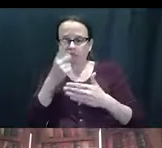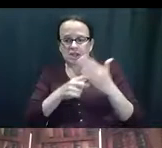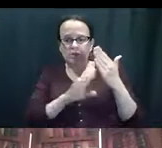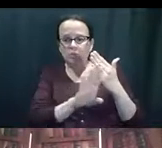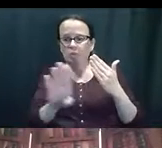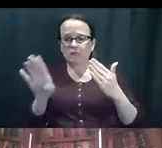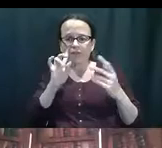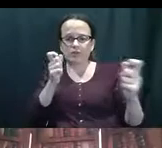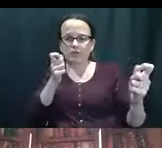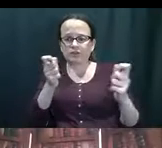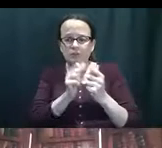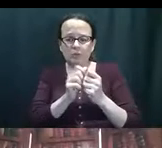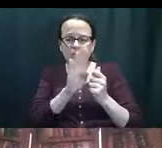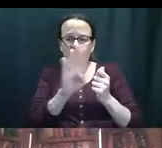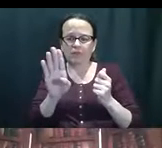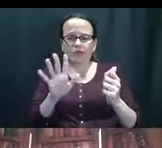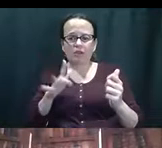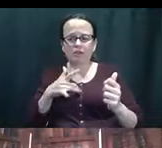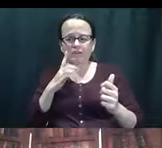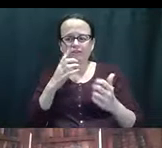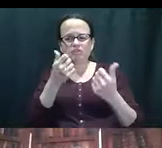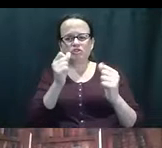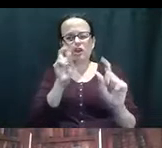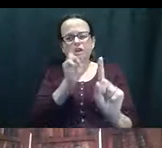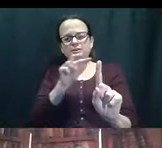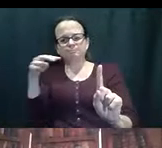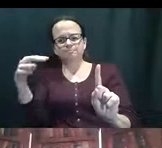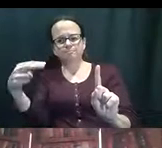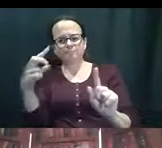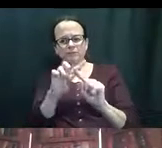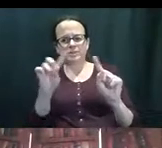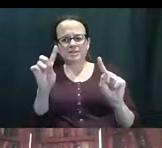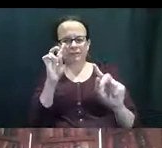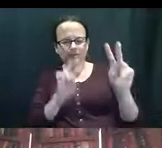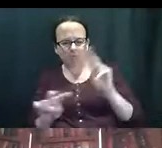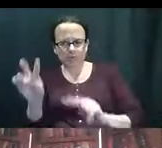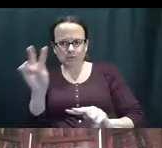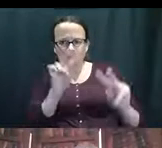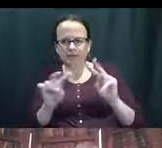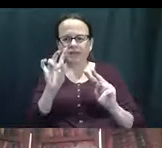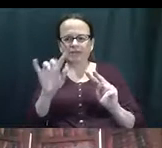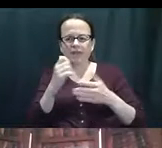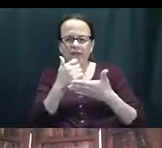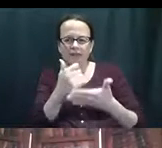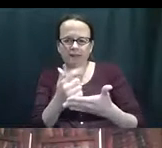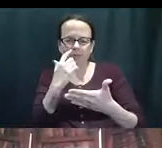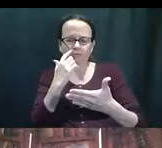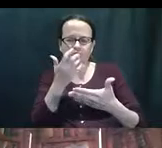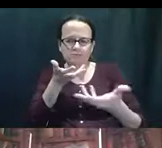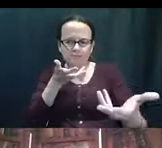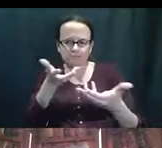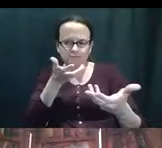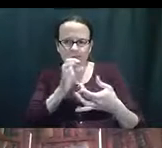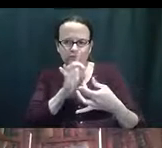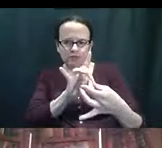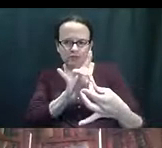posible que usted no, eh, no, eh, no puede ver esa perspectiva. Y eso está ayudando a,